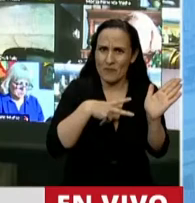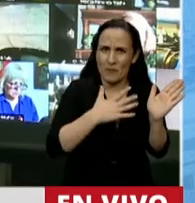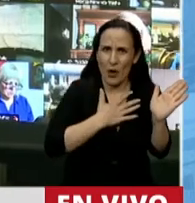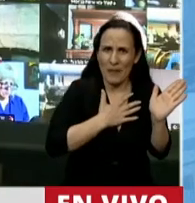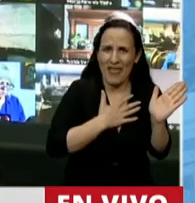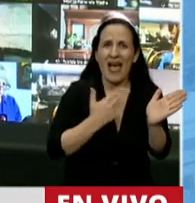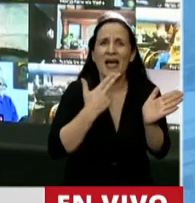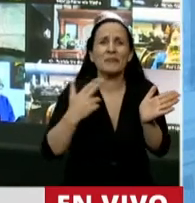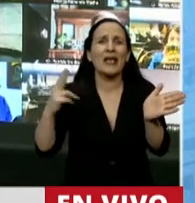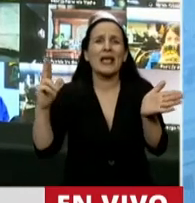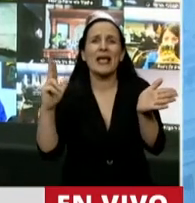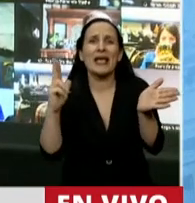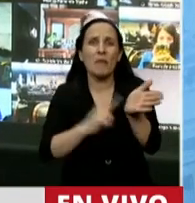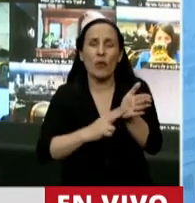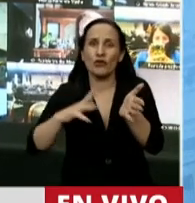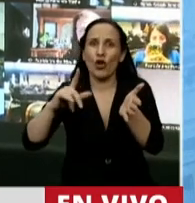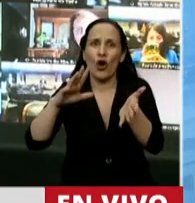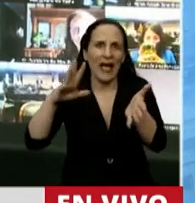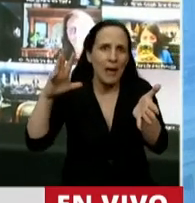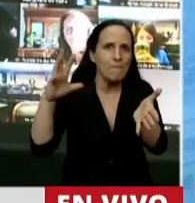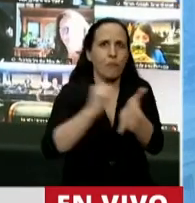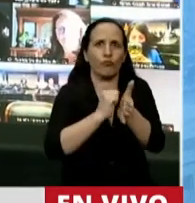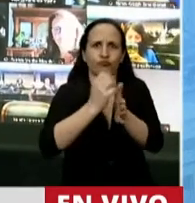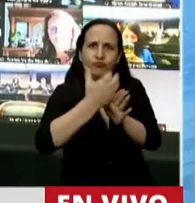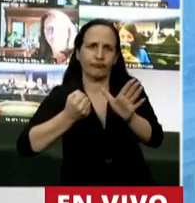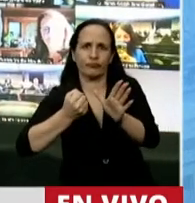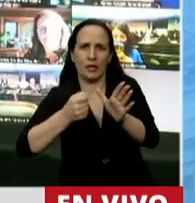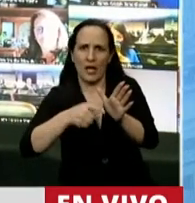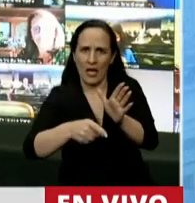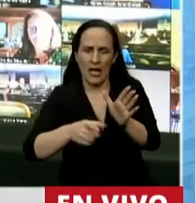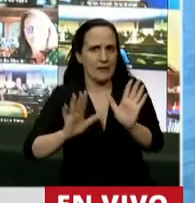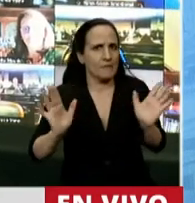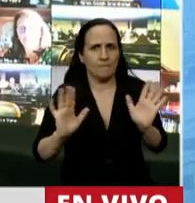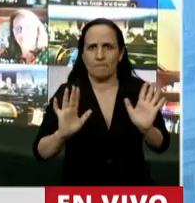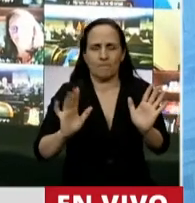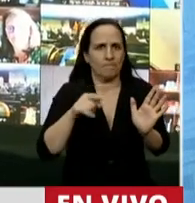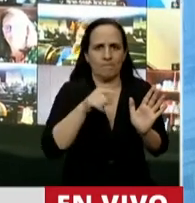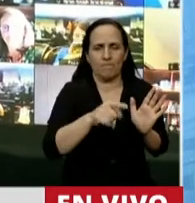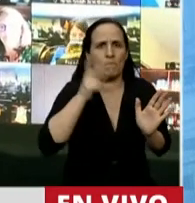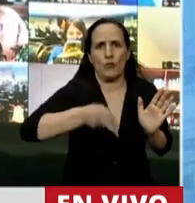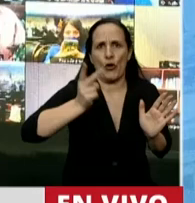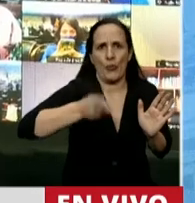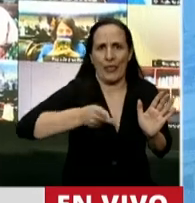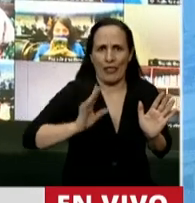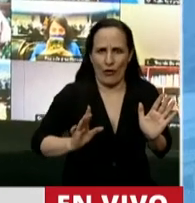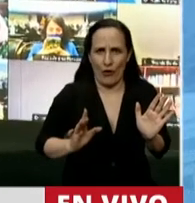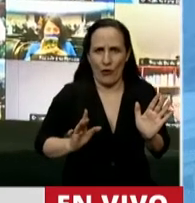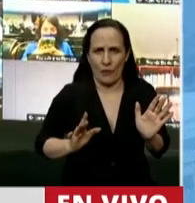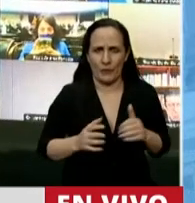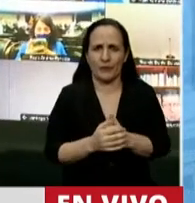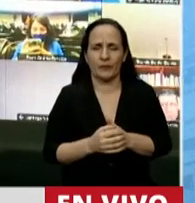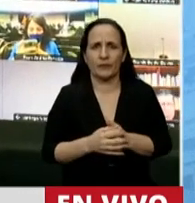los impuestos confiscatorios, es decir, aquellos tributos que reducen considerablemente el patrimonio de los ciudadanos. Si